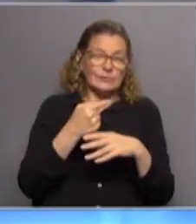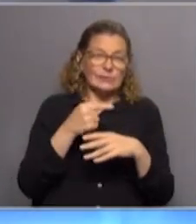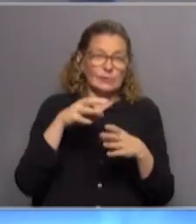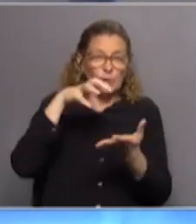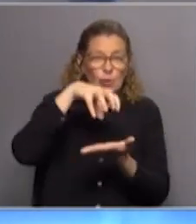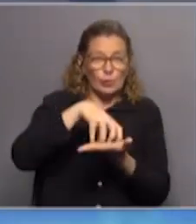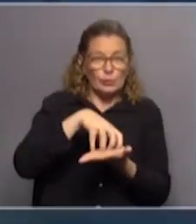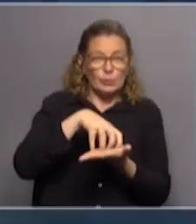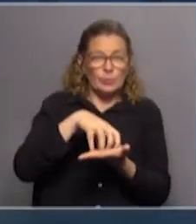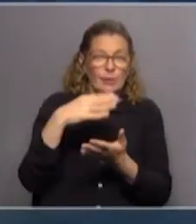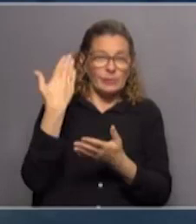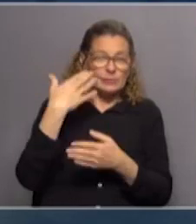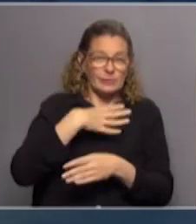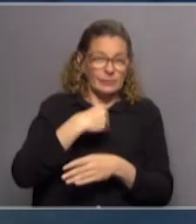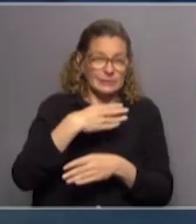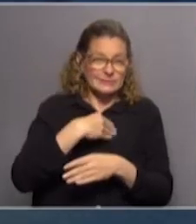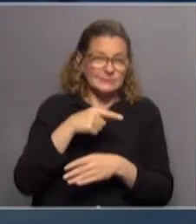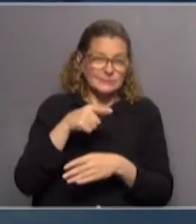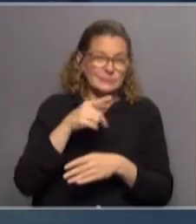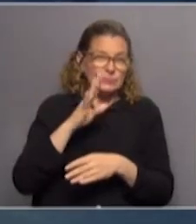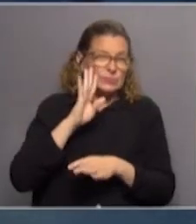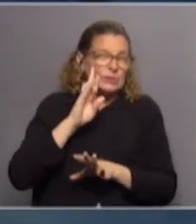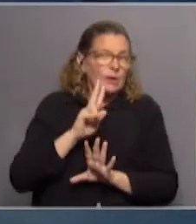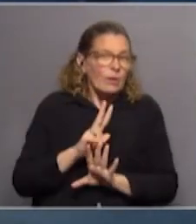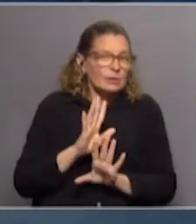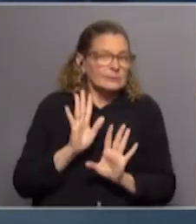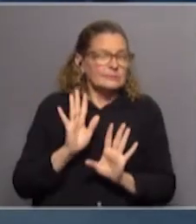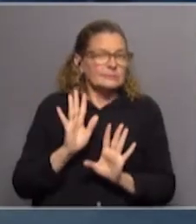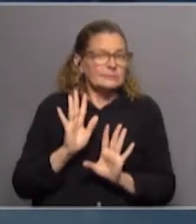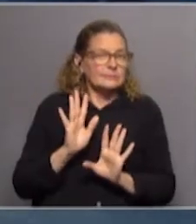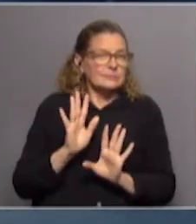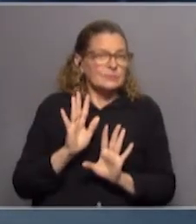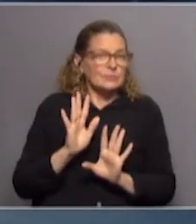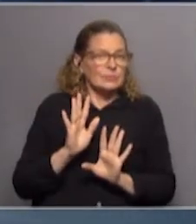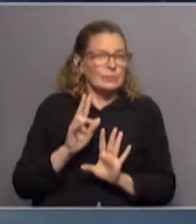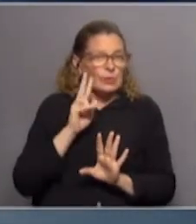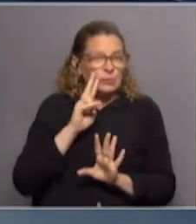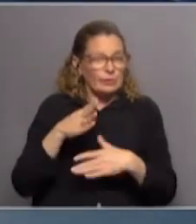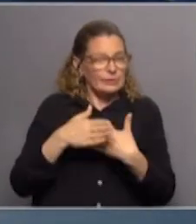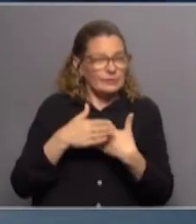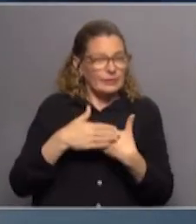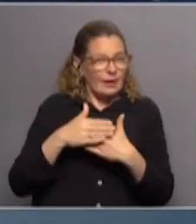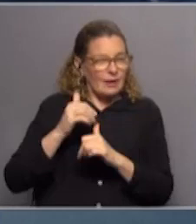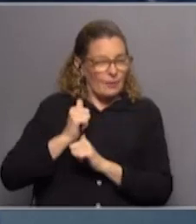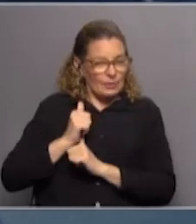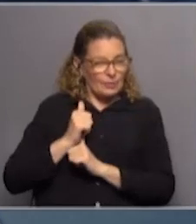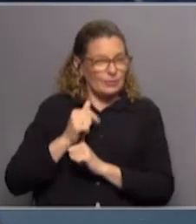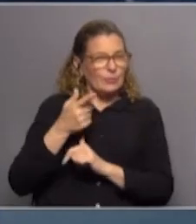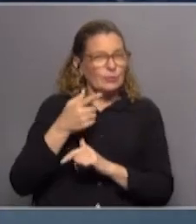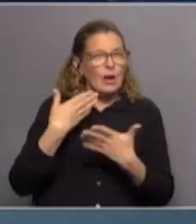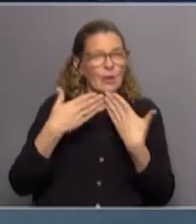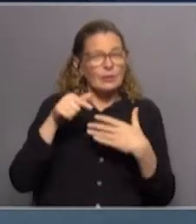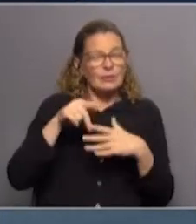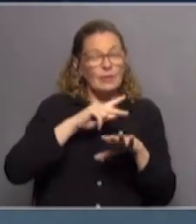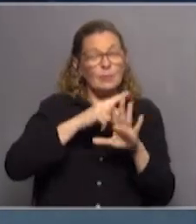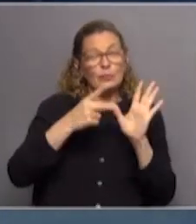los sectores de raíz serrerista del Partido Nacional tiende a ver una visión cercana a la de Cabildo Abierto, por lo menos cuando se habla de